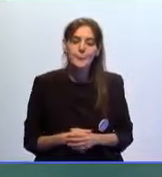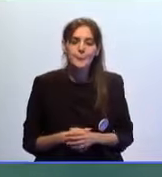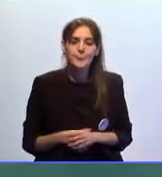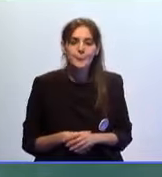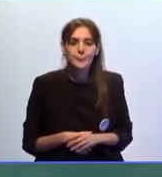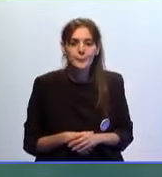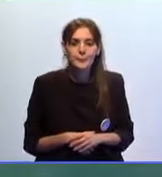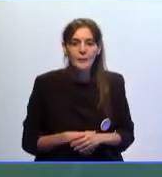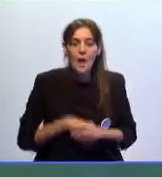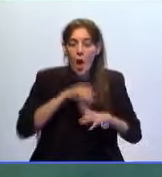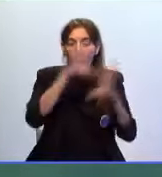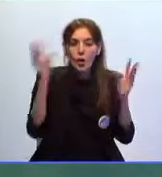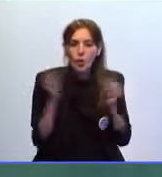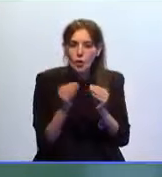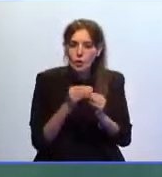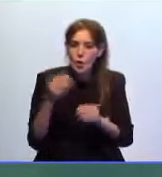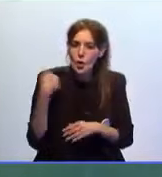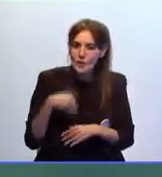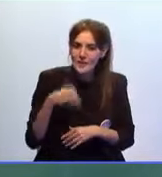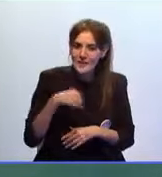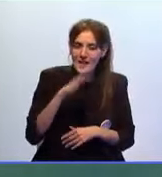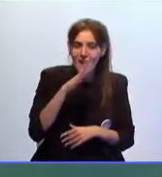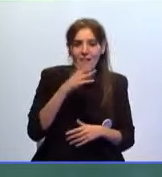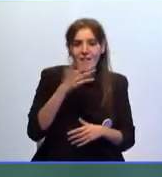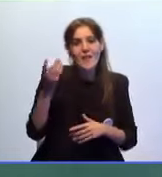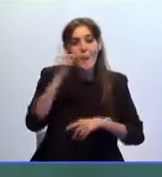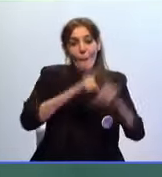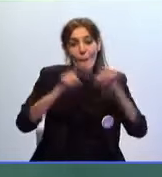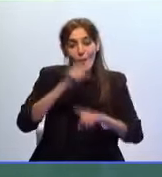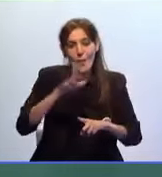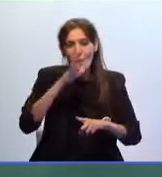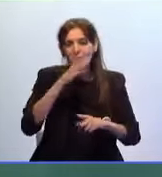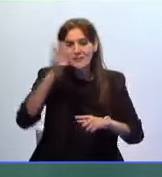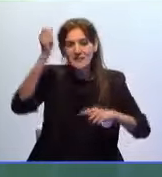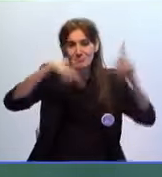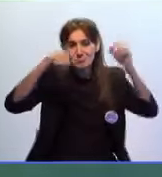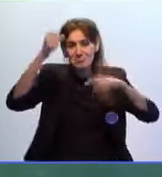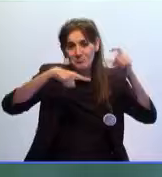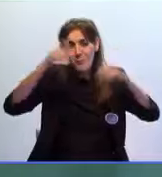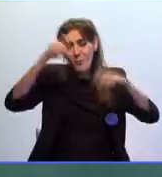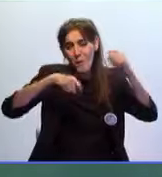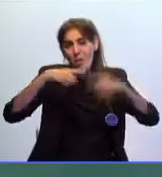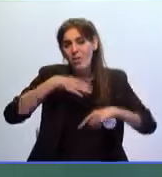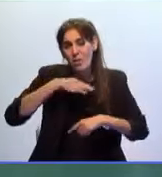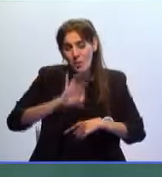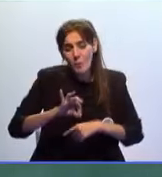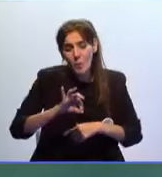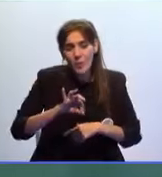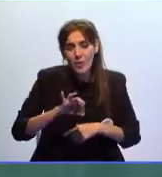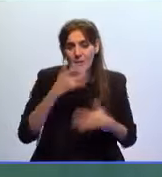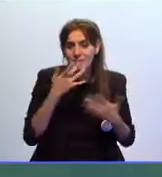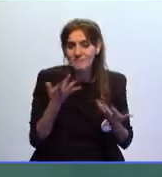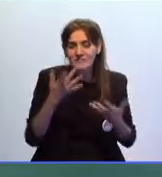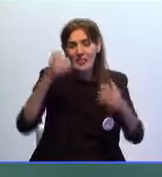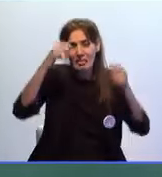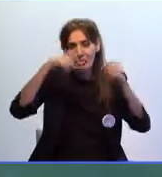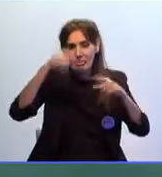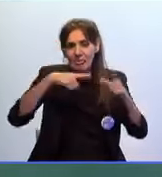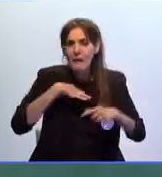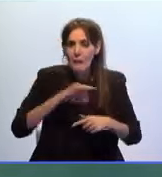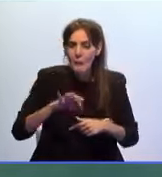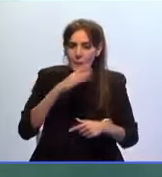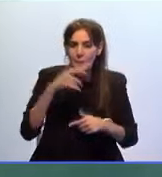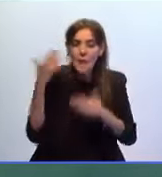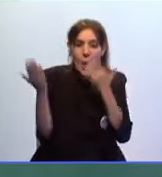con todo y dada la magnitud del fenómeno no se descartan algunas precipitaciones ocasionales que en todo caso serían débiles el